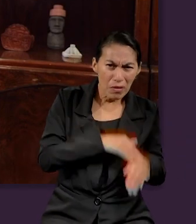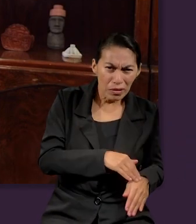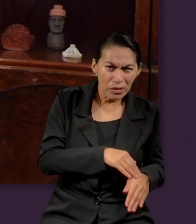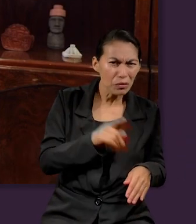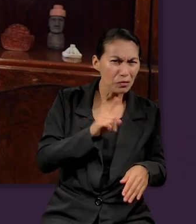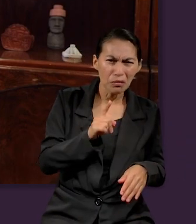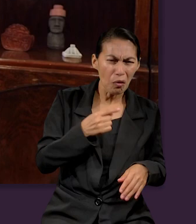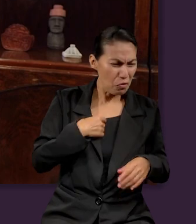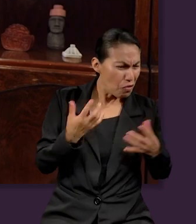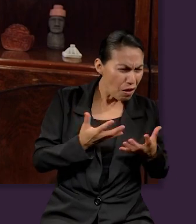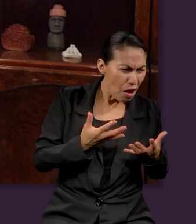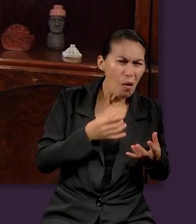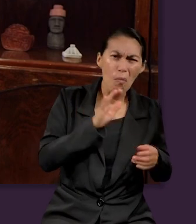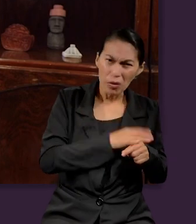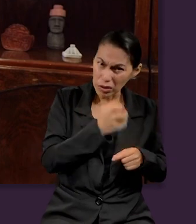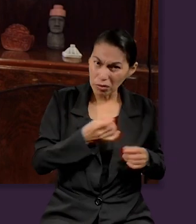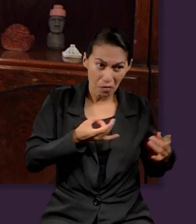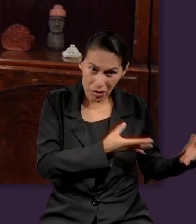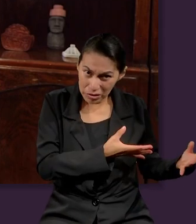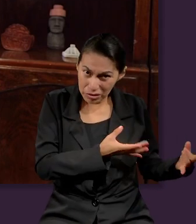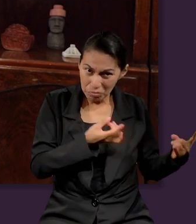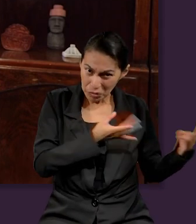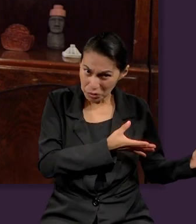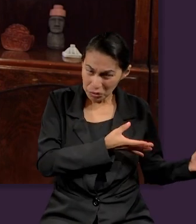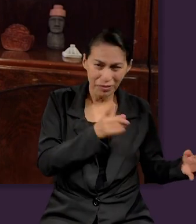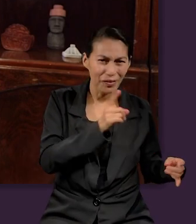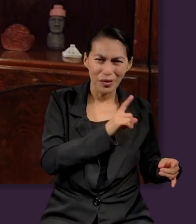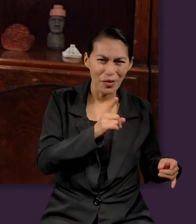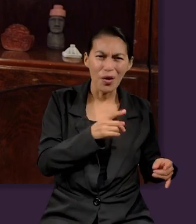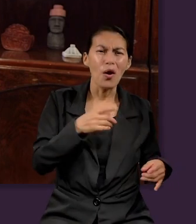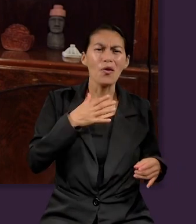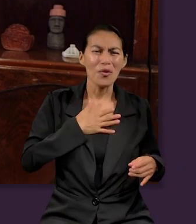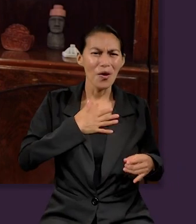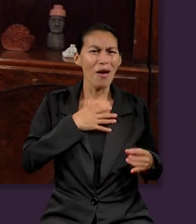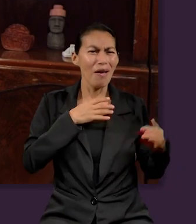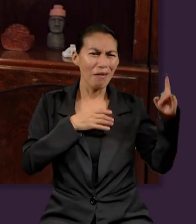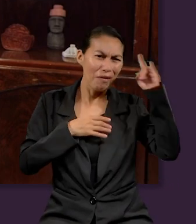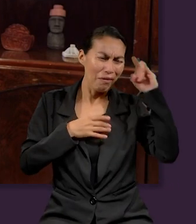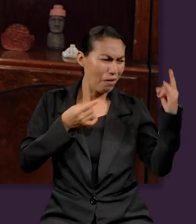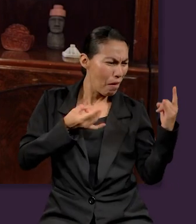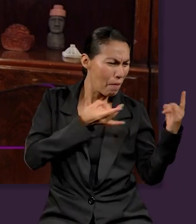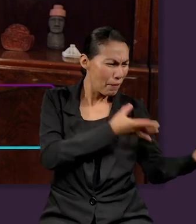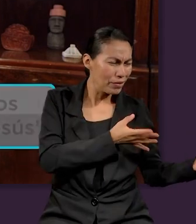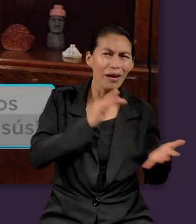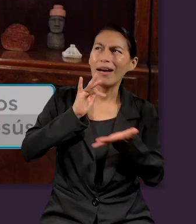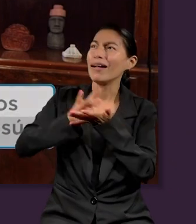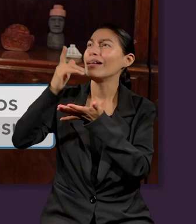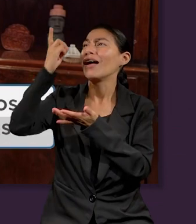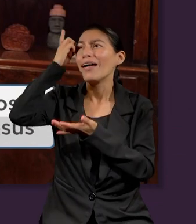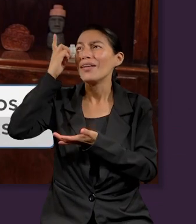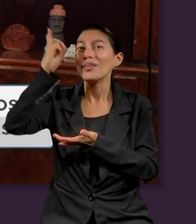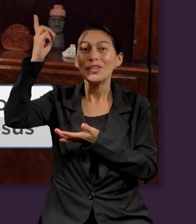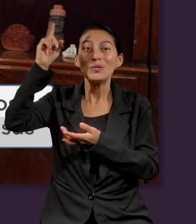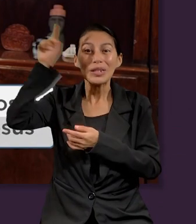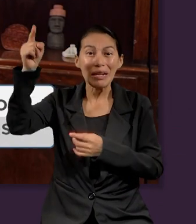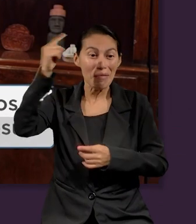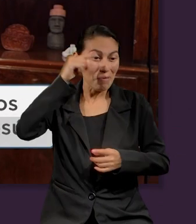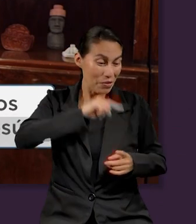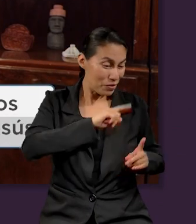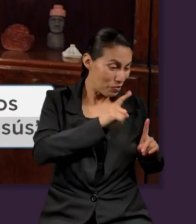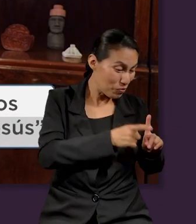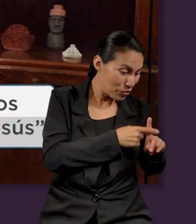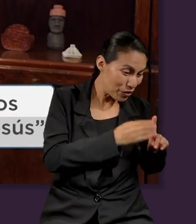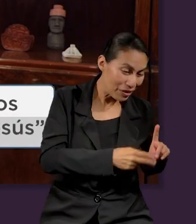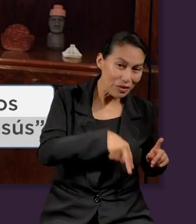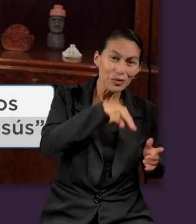La victoria no es por tu obediencia, la victoria no es por tus obras o mis obras. La victoria que tenemos en Cristo Jesús y lo que nos